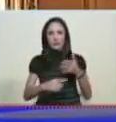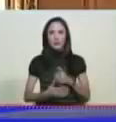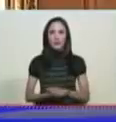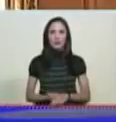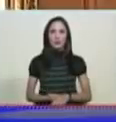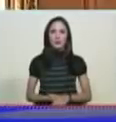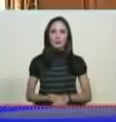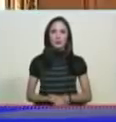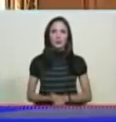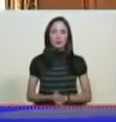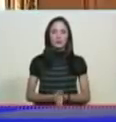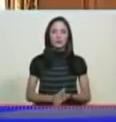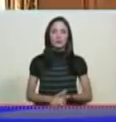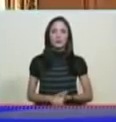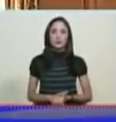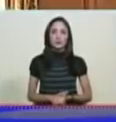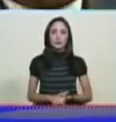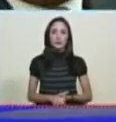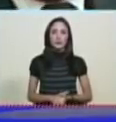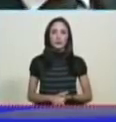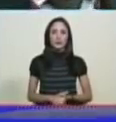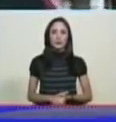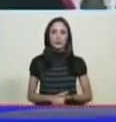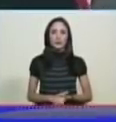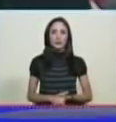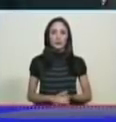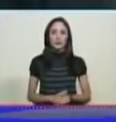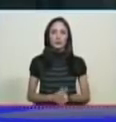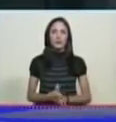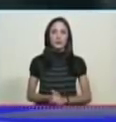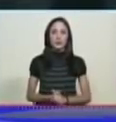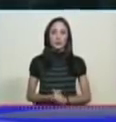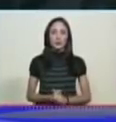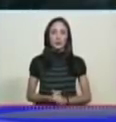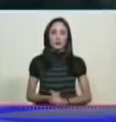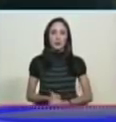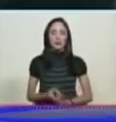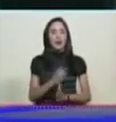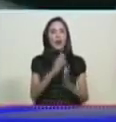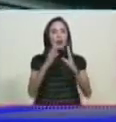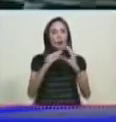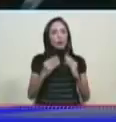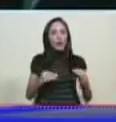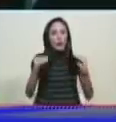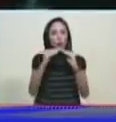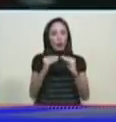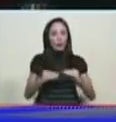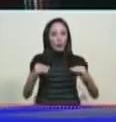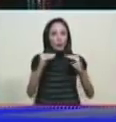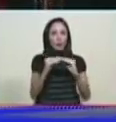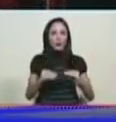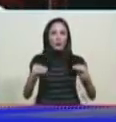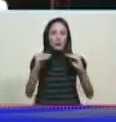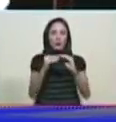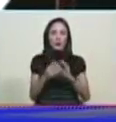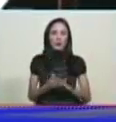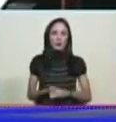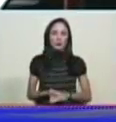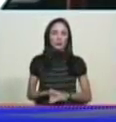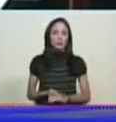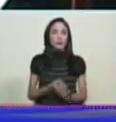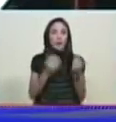es un proyecto nacional es un proyecto nacional así que todo está concatenado el programa el